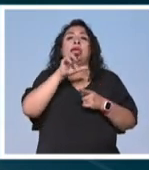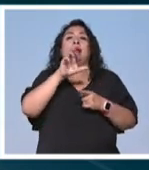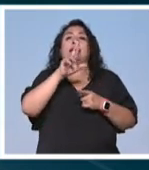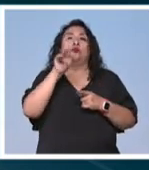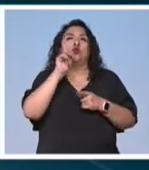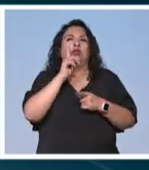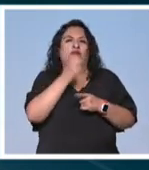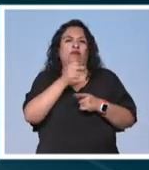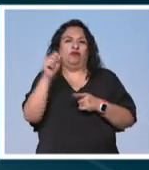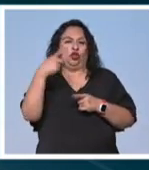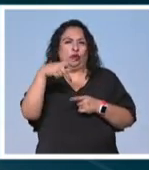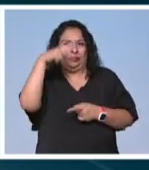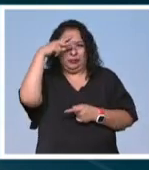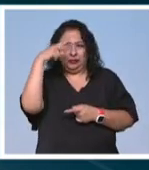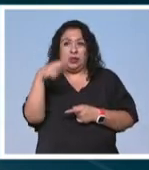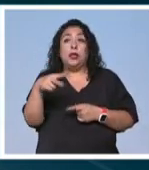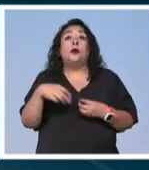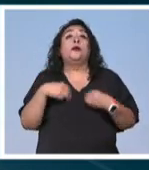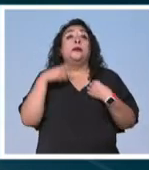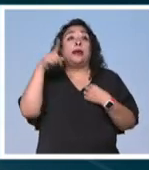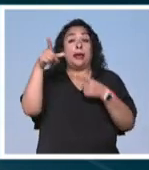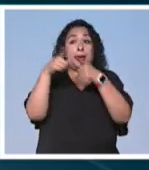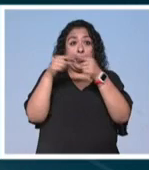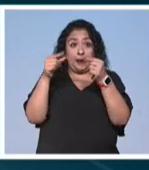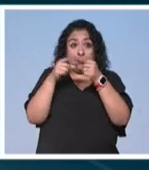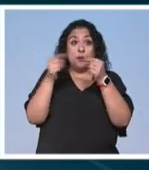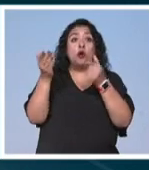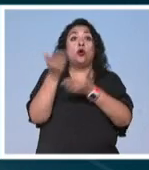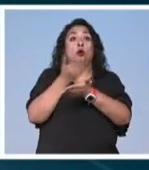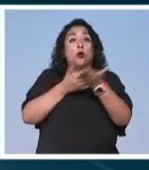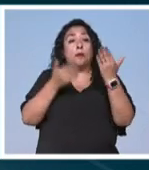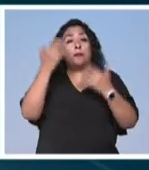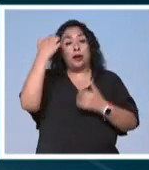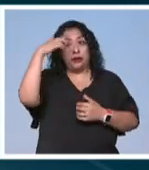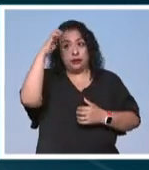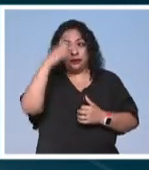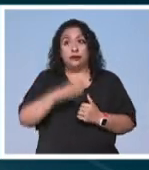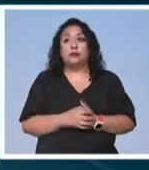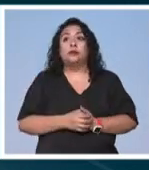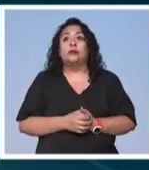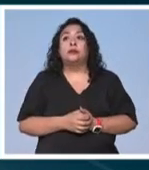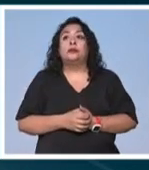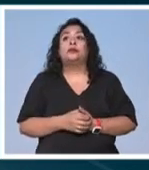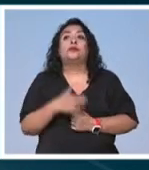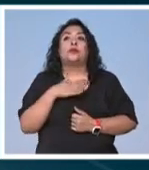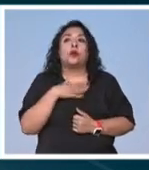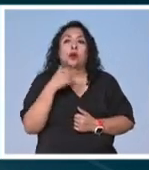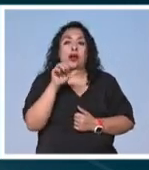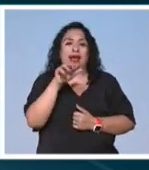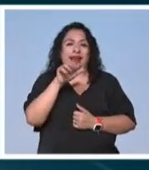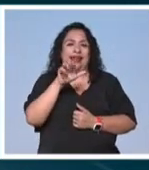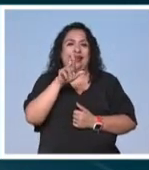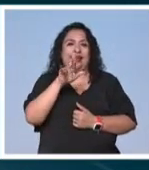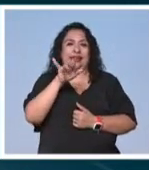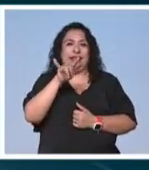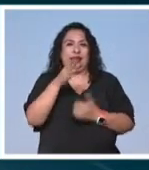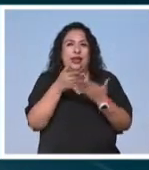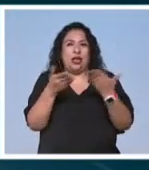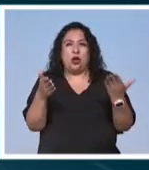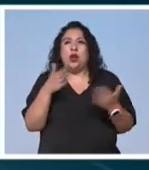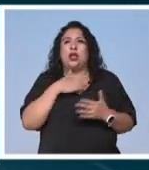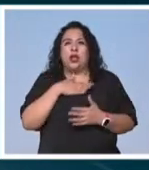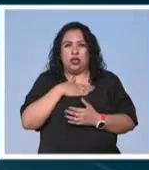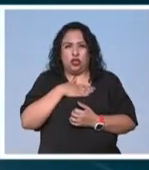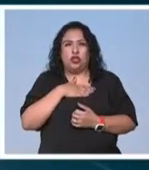talentosa chica mexicana que vive en Japón y nos comparte su experiencia soy Ana Cristina Argumedo en este caso